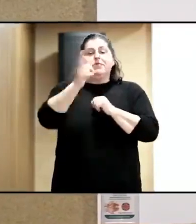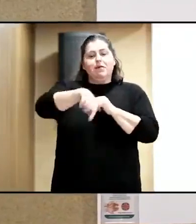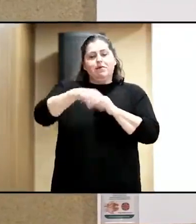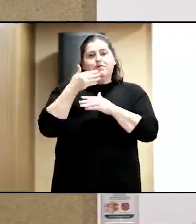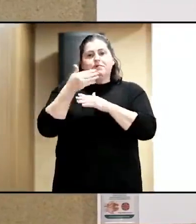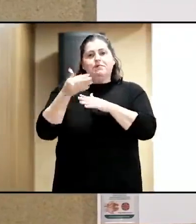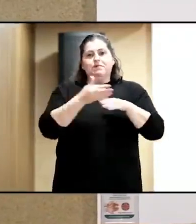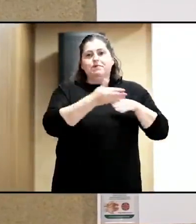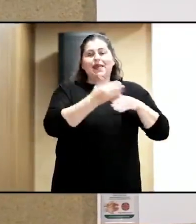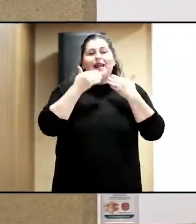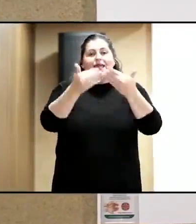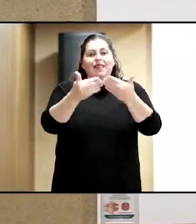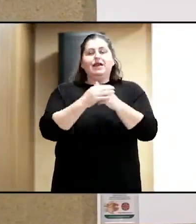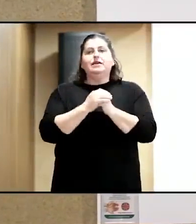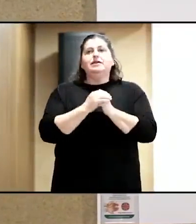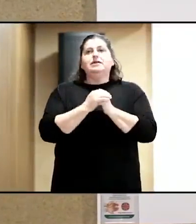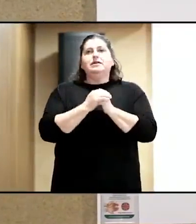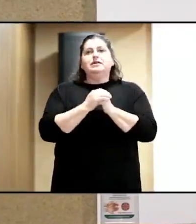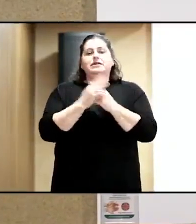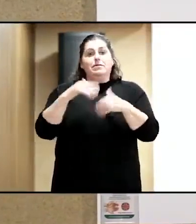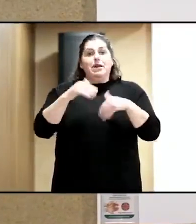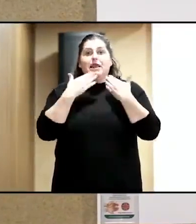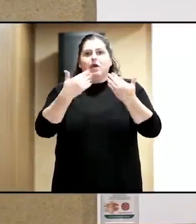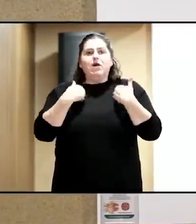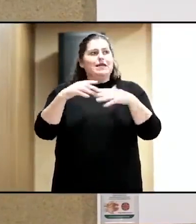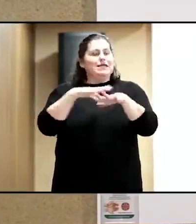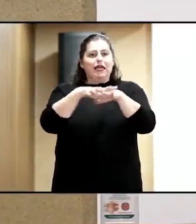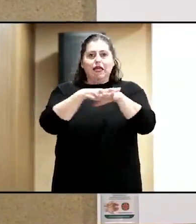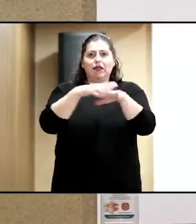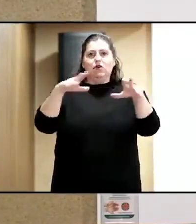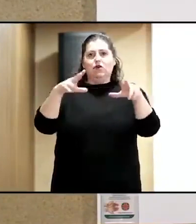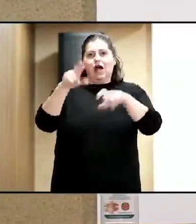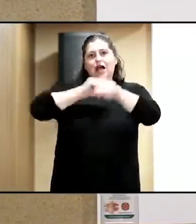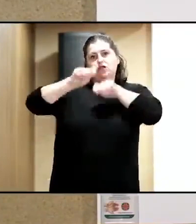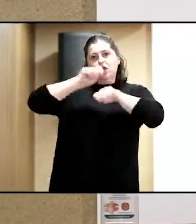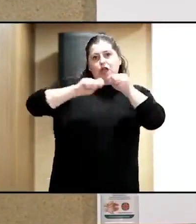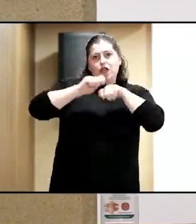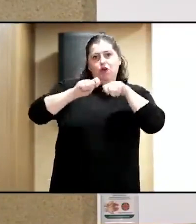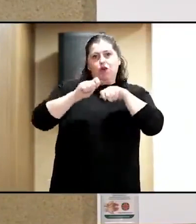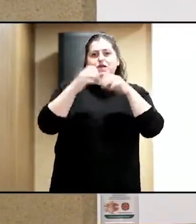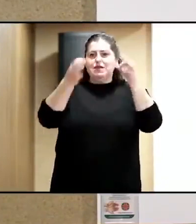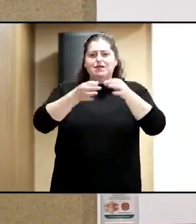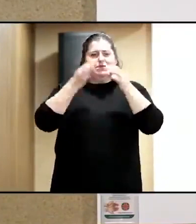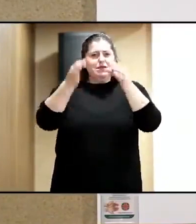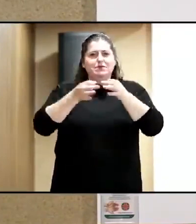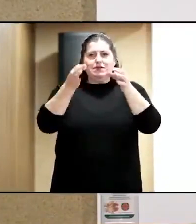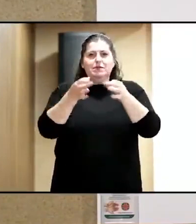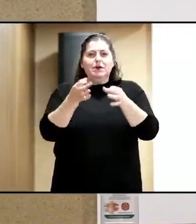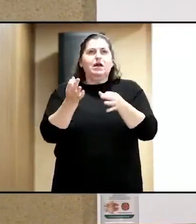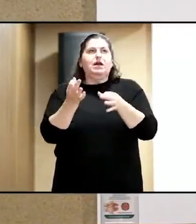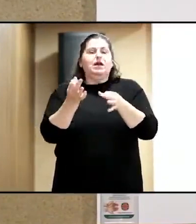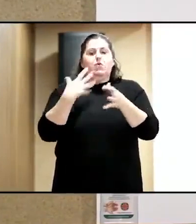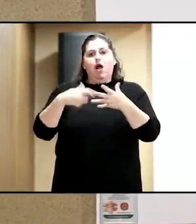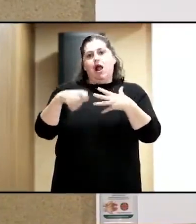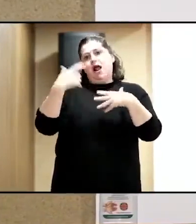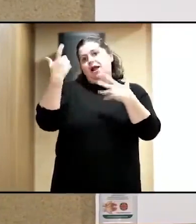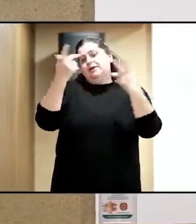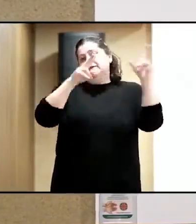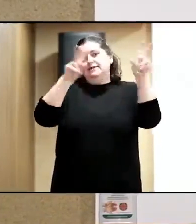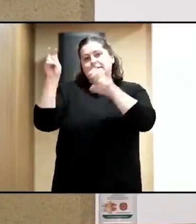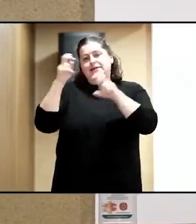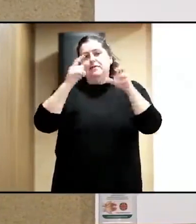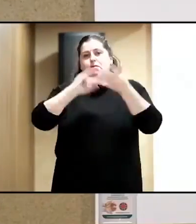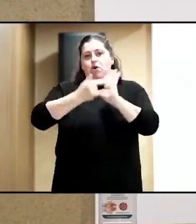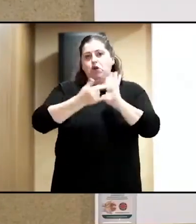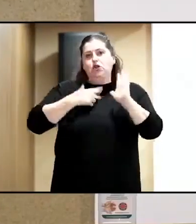todo el tejido asociativo que nos viene acompañando en nuestro proyecto social Music for All de